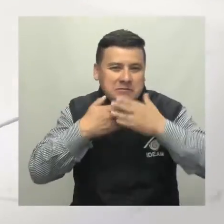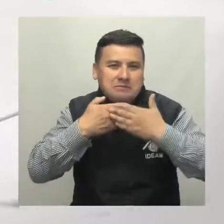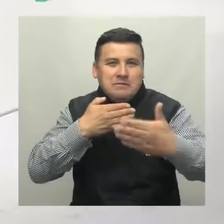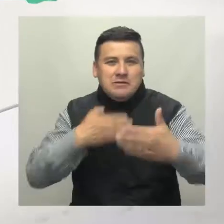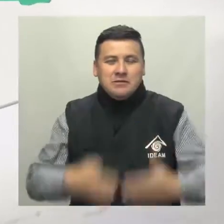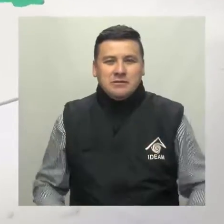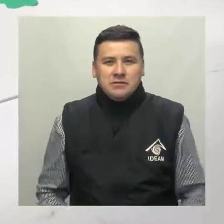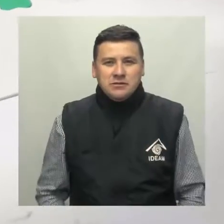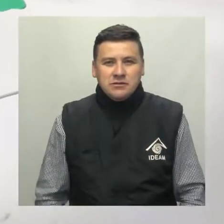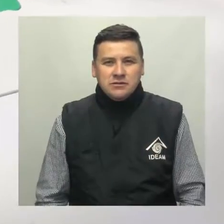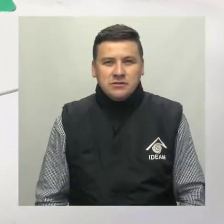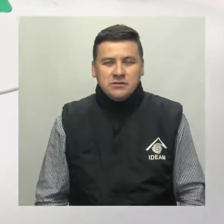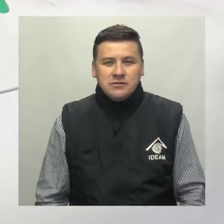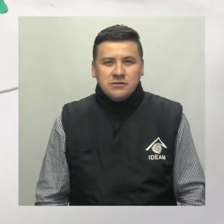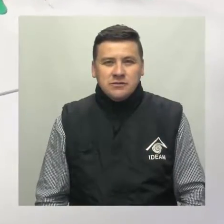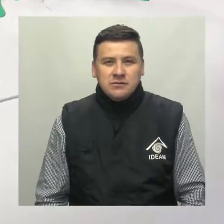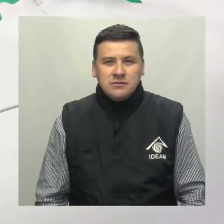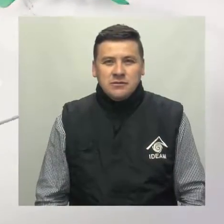región